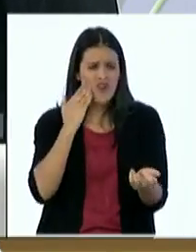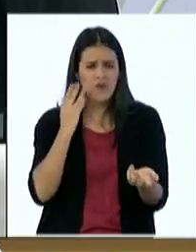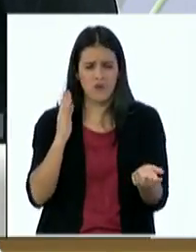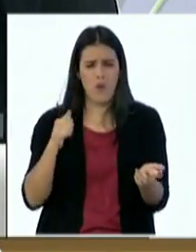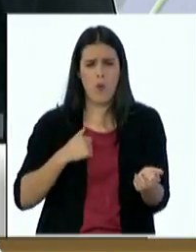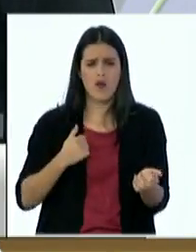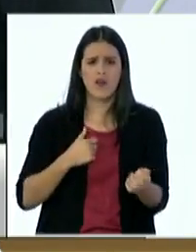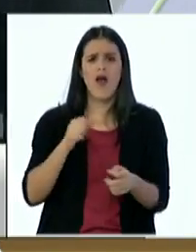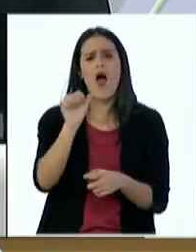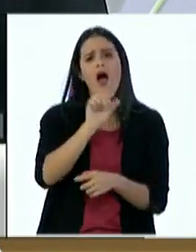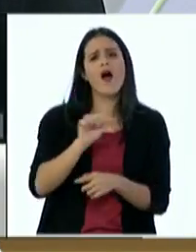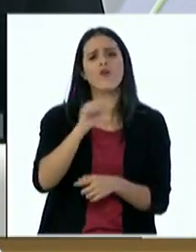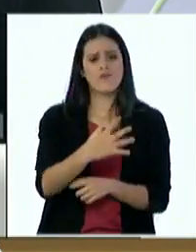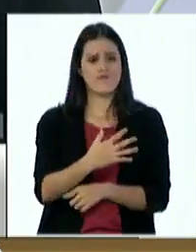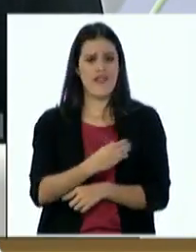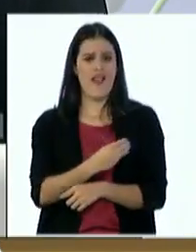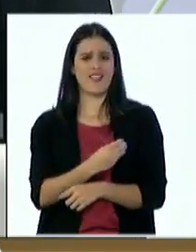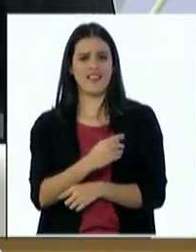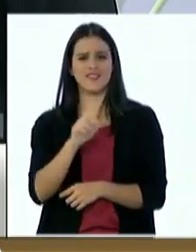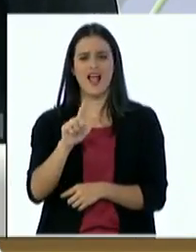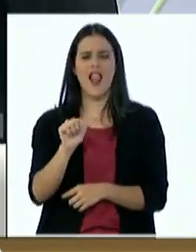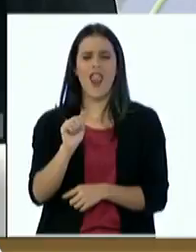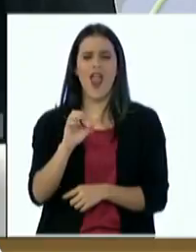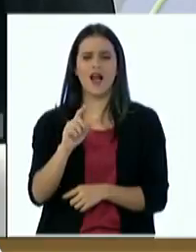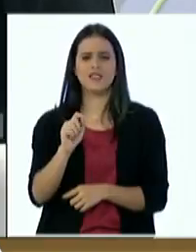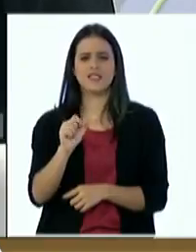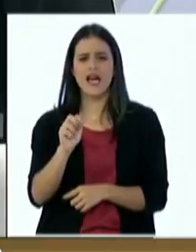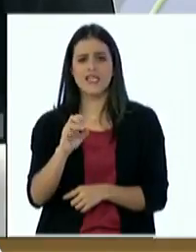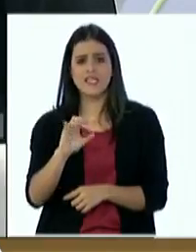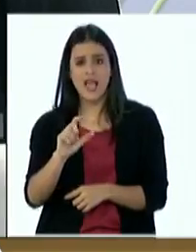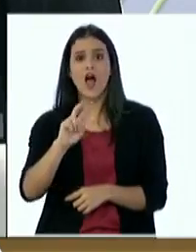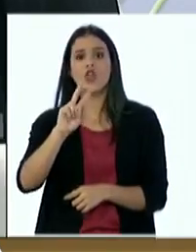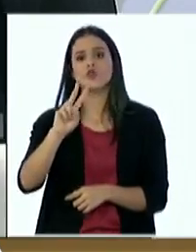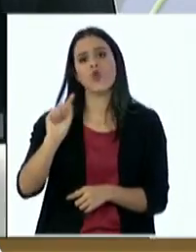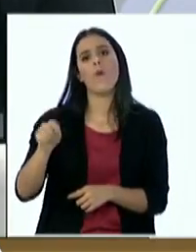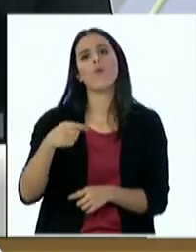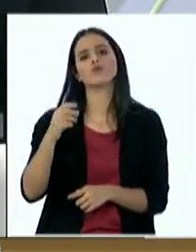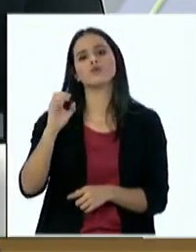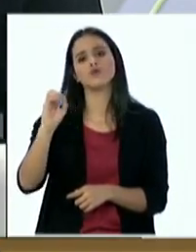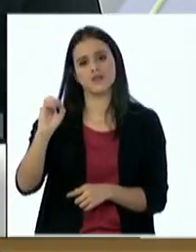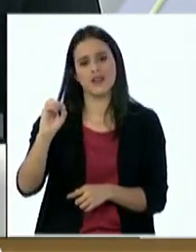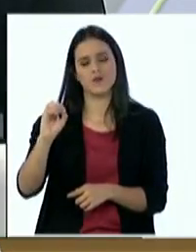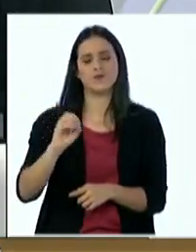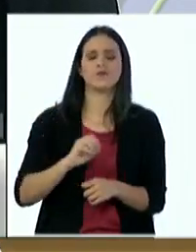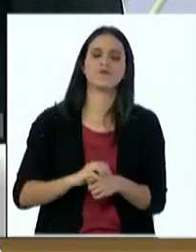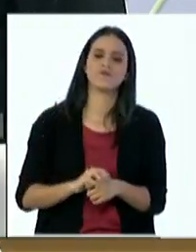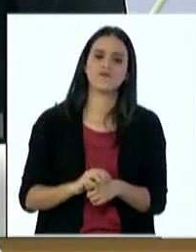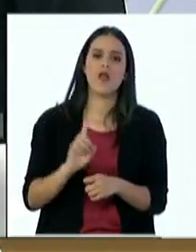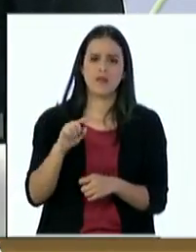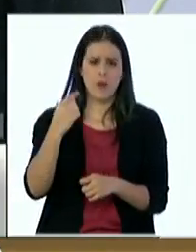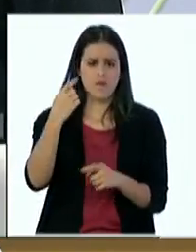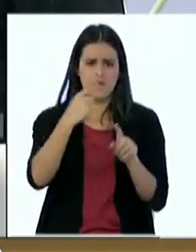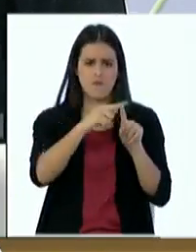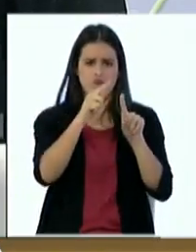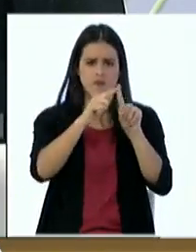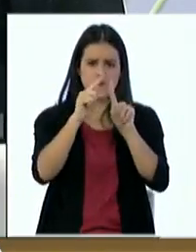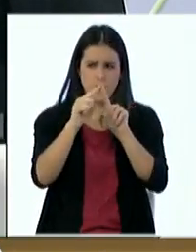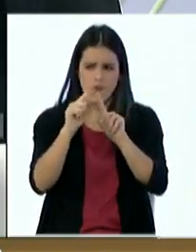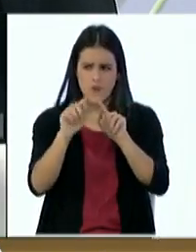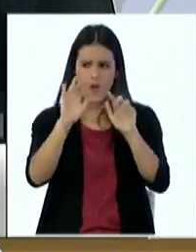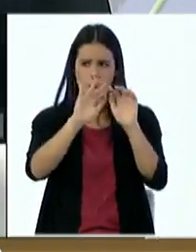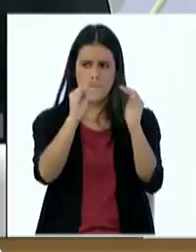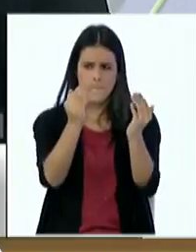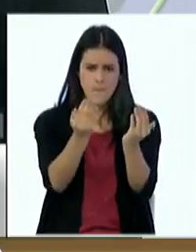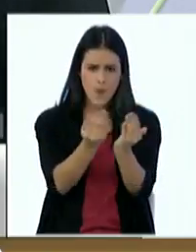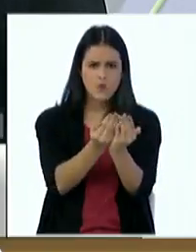arroba lactancia 2.0 y a través de las redes de Celacma arroba Celacma y a través de la red mundial de